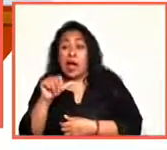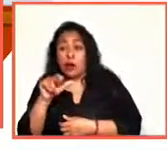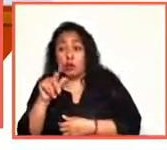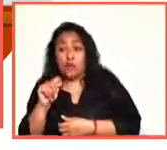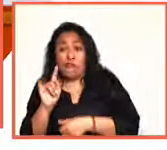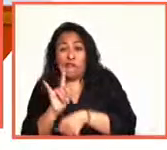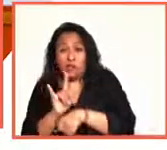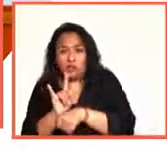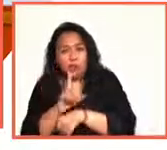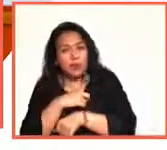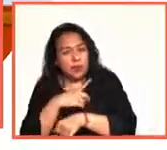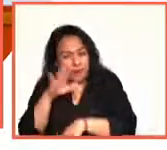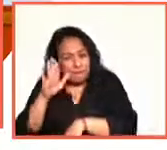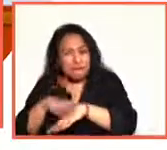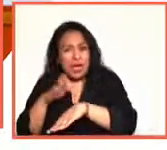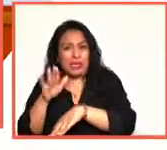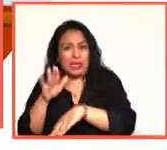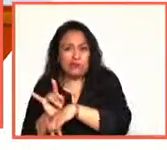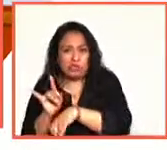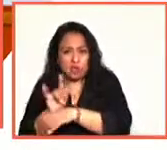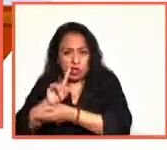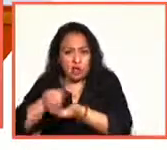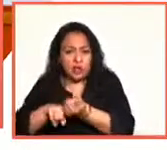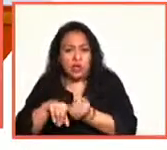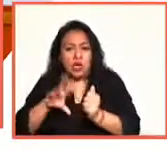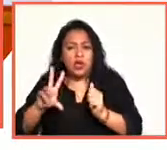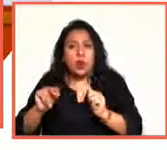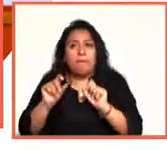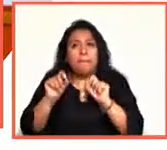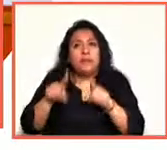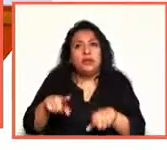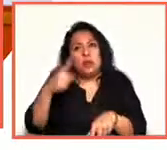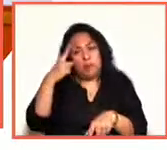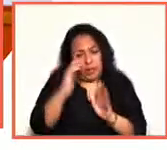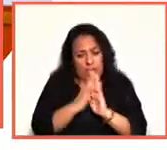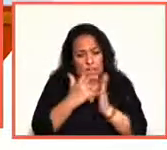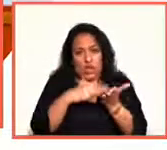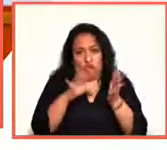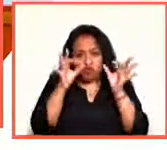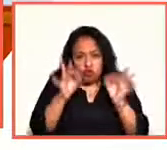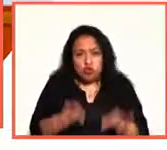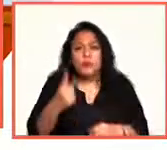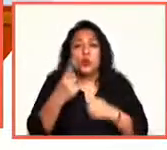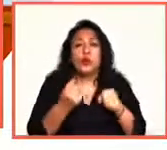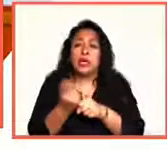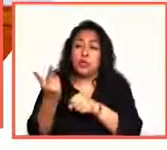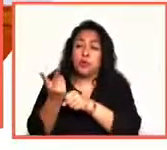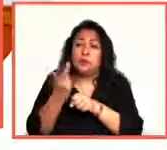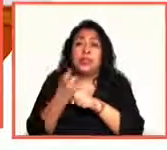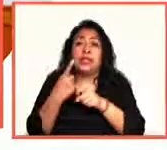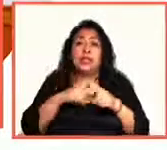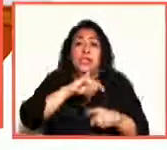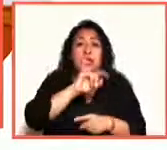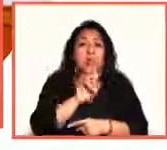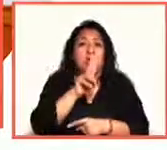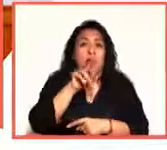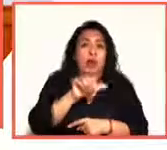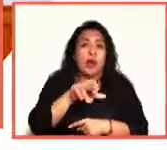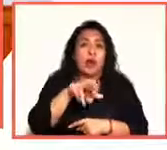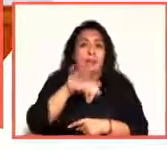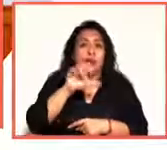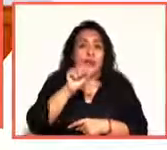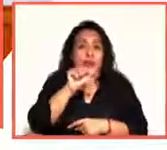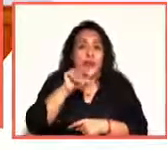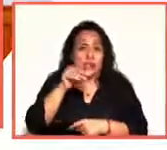más de ficción que de auto para ser llamada literatura. Por más de un año y por invitación de Juan Casamayor, editor de Páginas de Espuma,